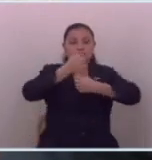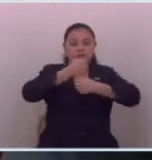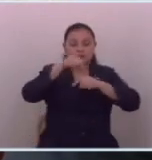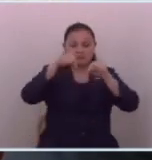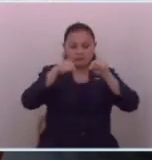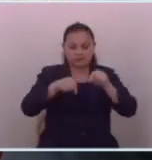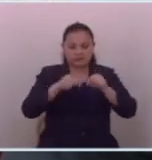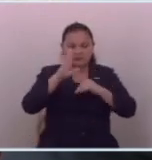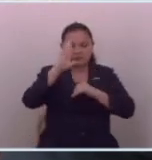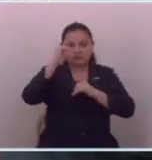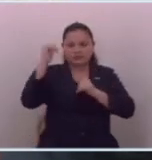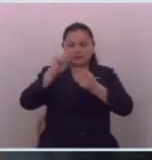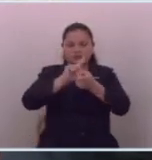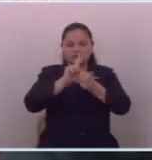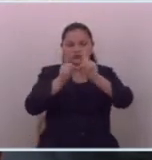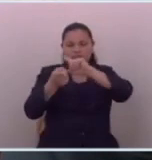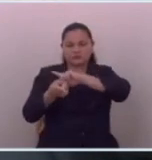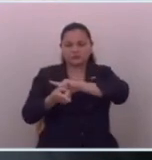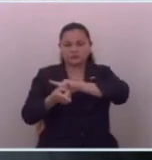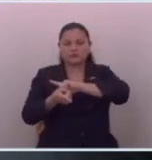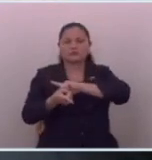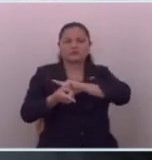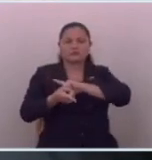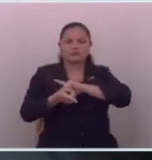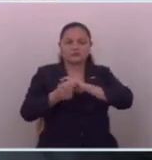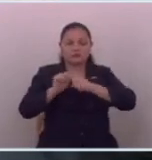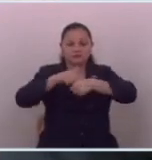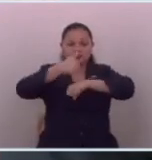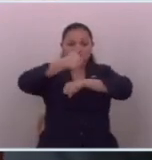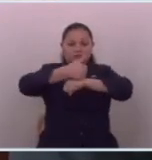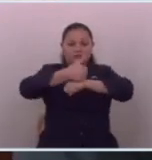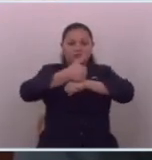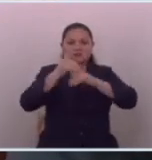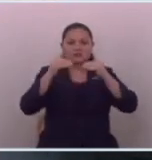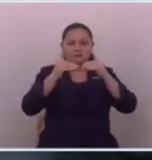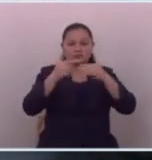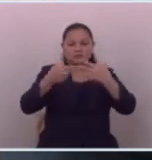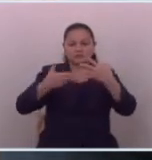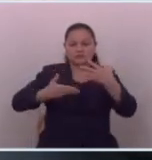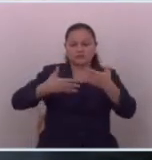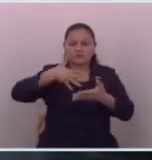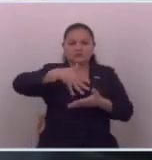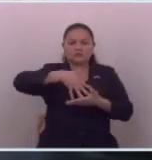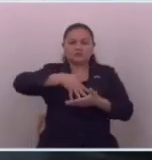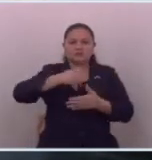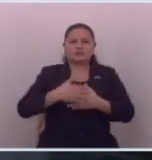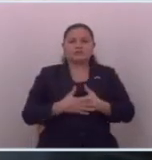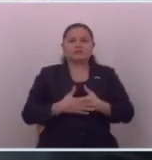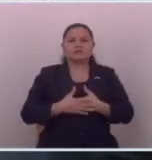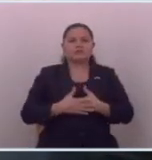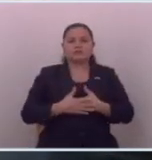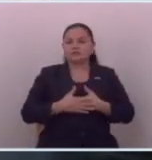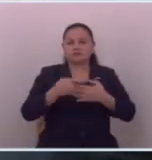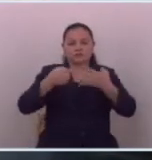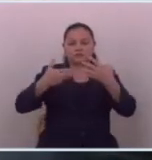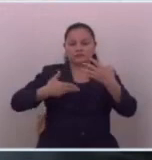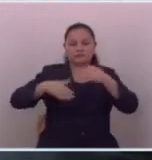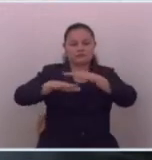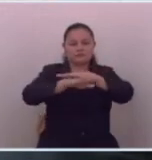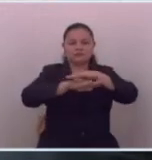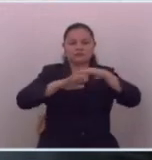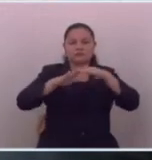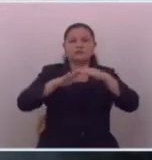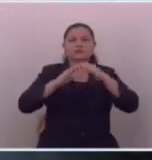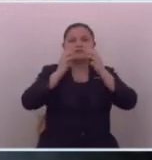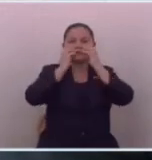es un país distinto donde se le pone el acento a los derechos de la población y no hay derecho más sagrado que